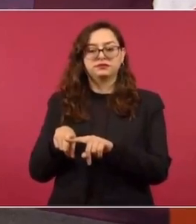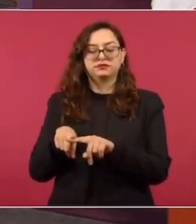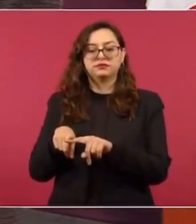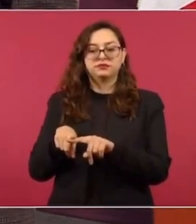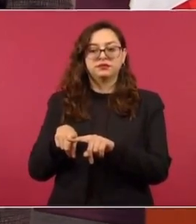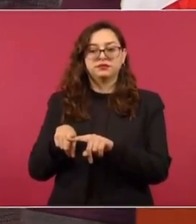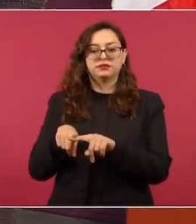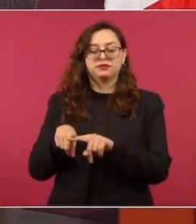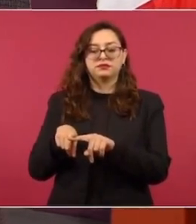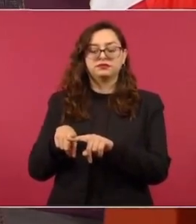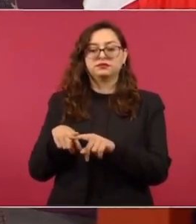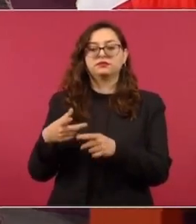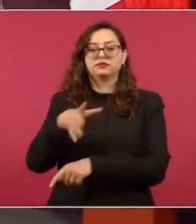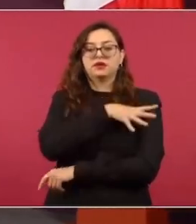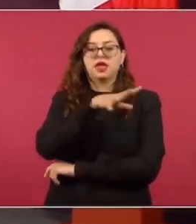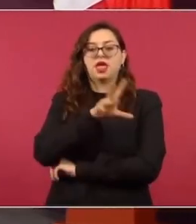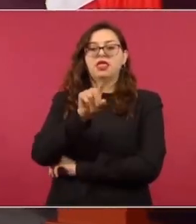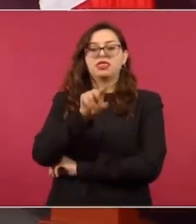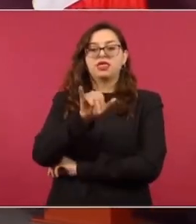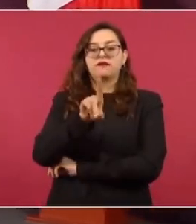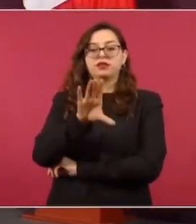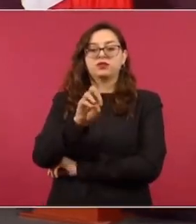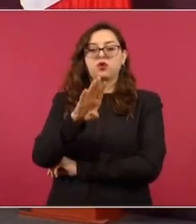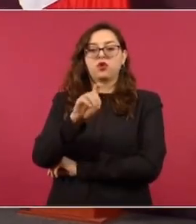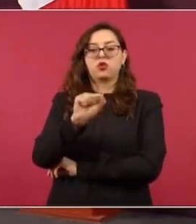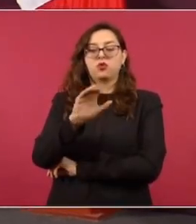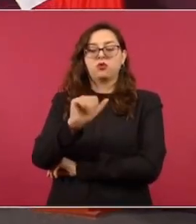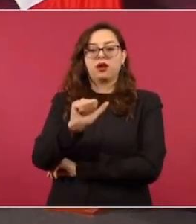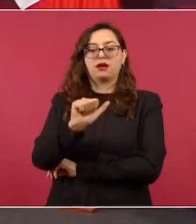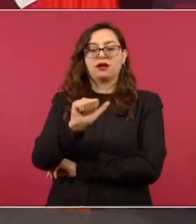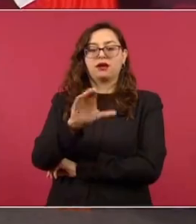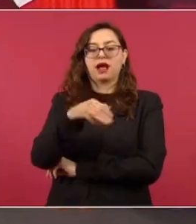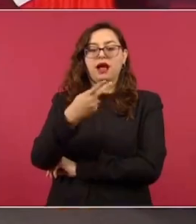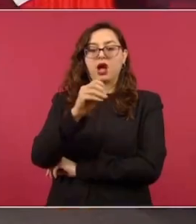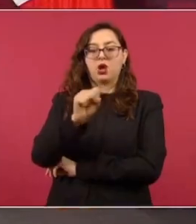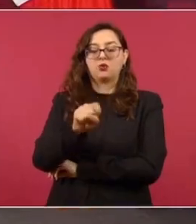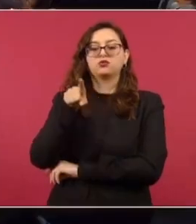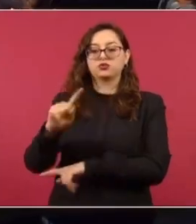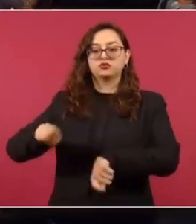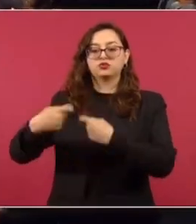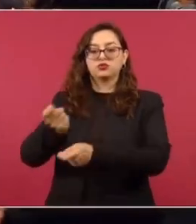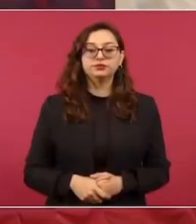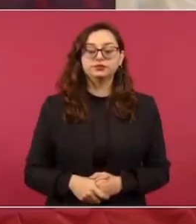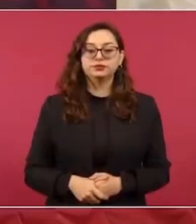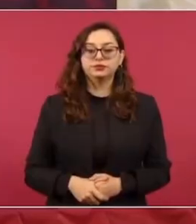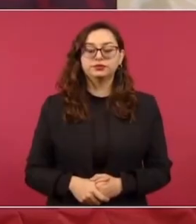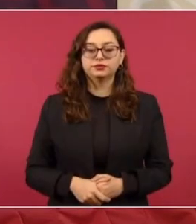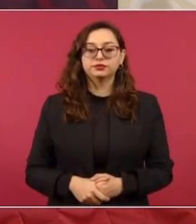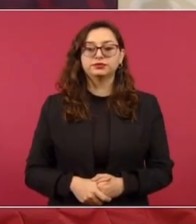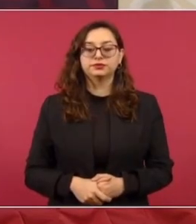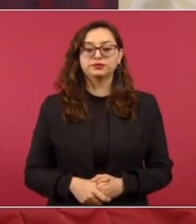va a desempeñarse el general David Córdoba Campos. Va a ser el próximo comandante de la Guardia Nacional.